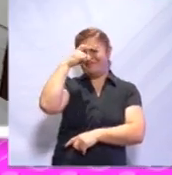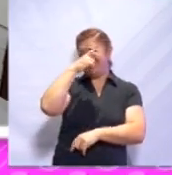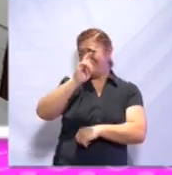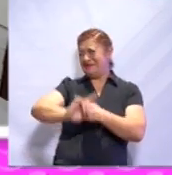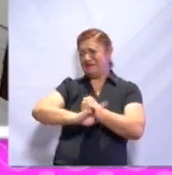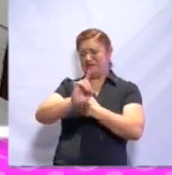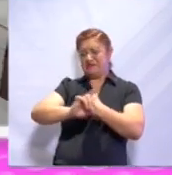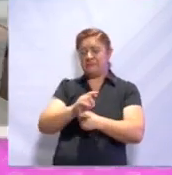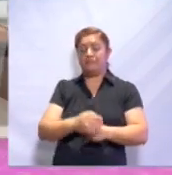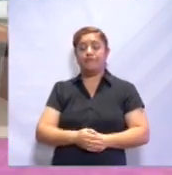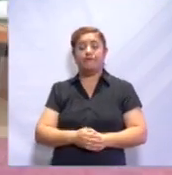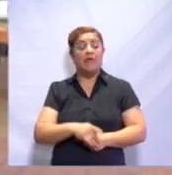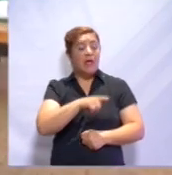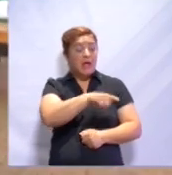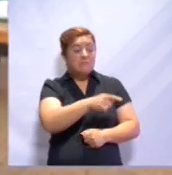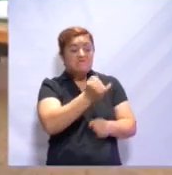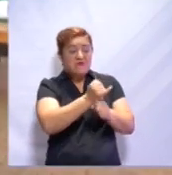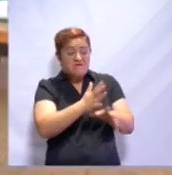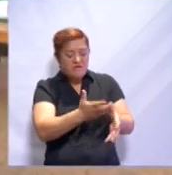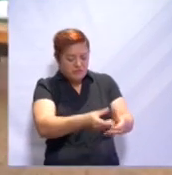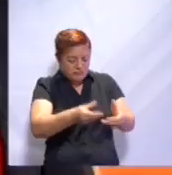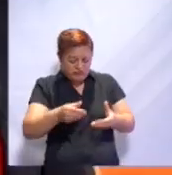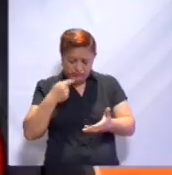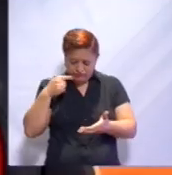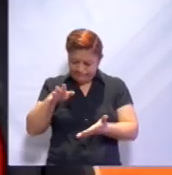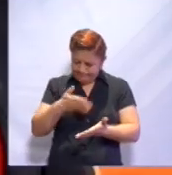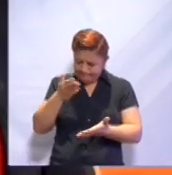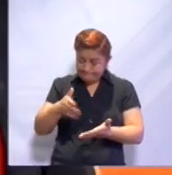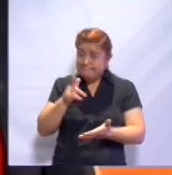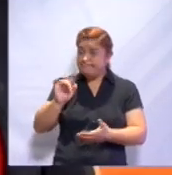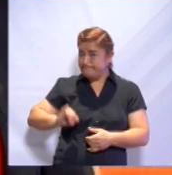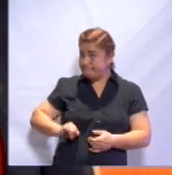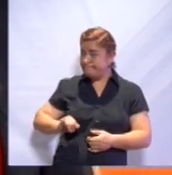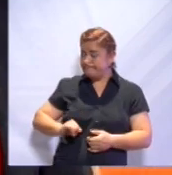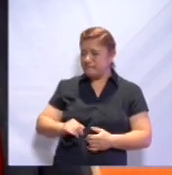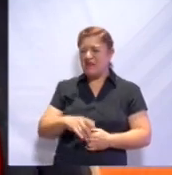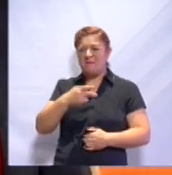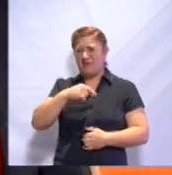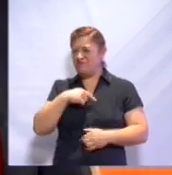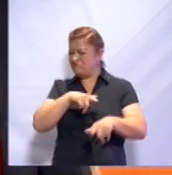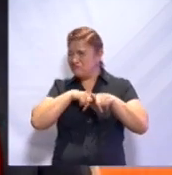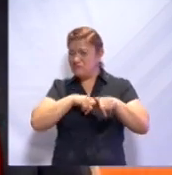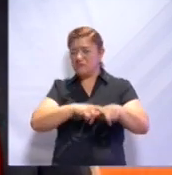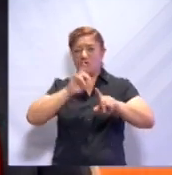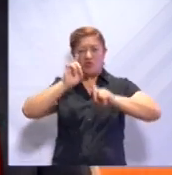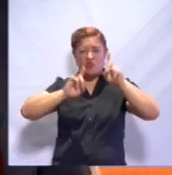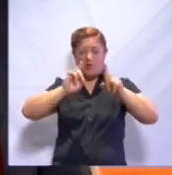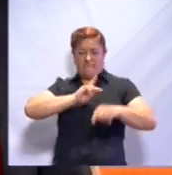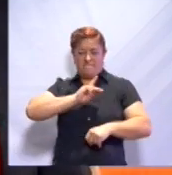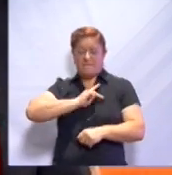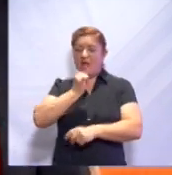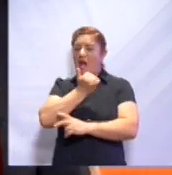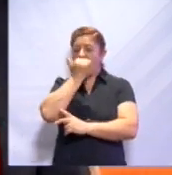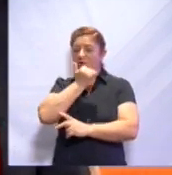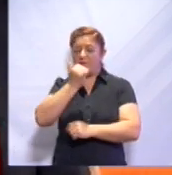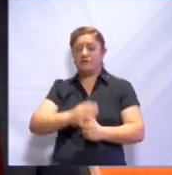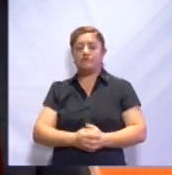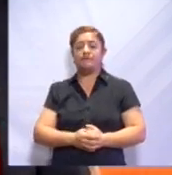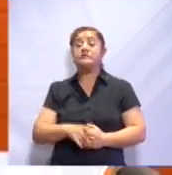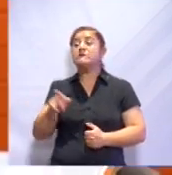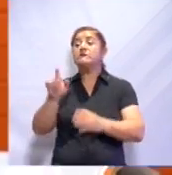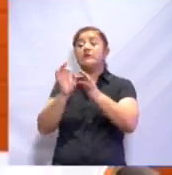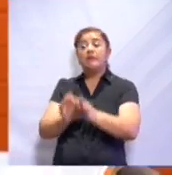Esta información que me diste me parece muy interesante, pero aún tengo dudas acerca de mi alumno. Es importante